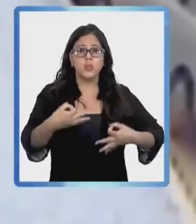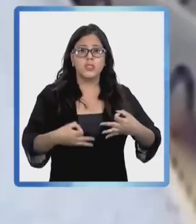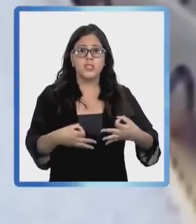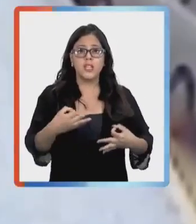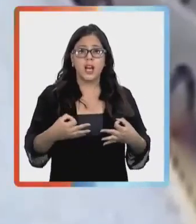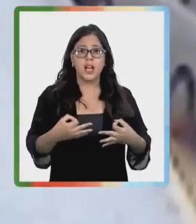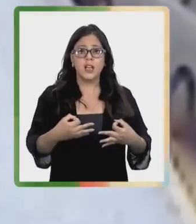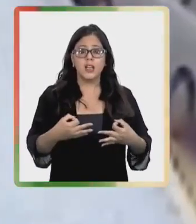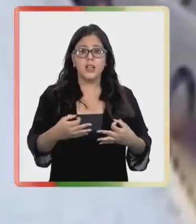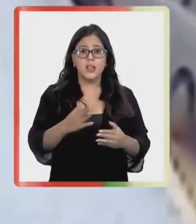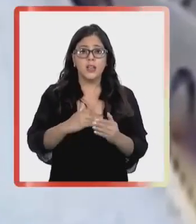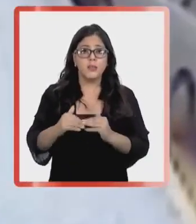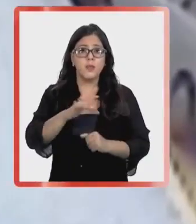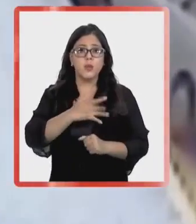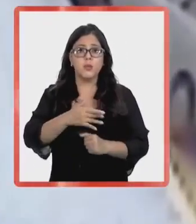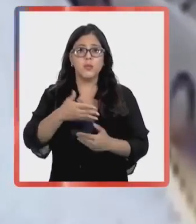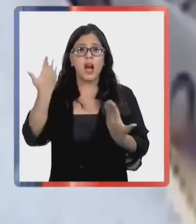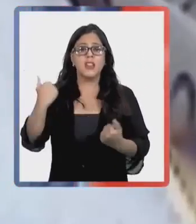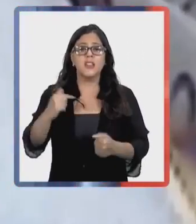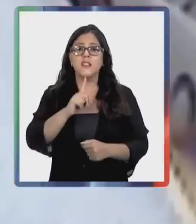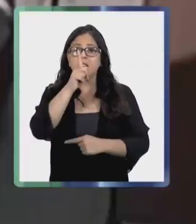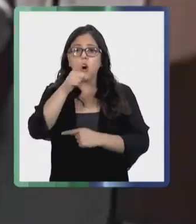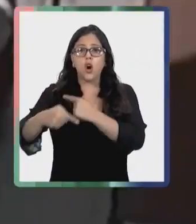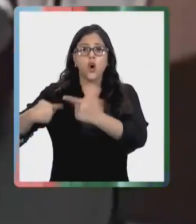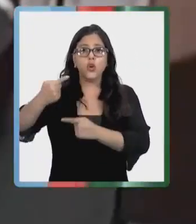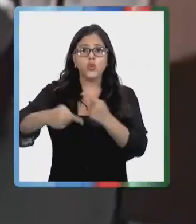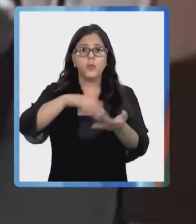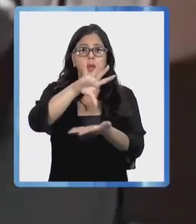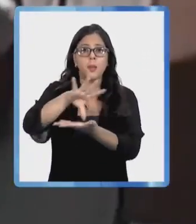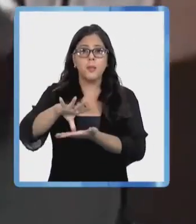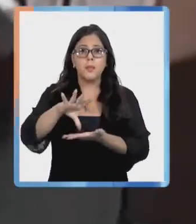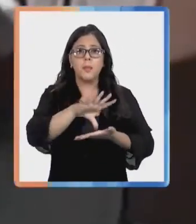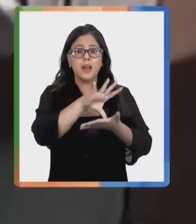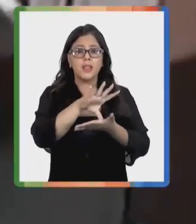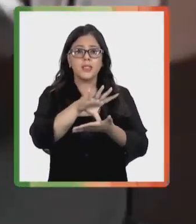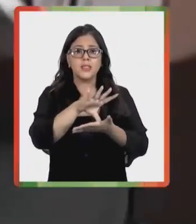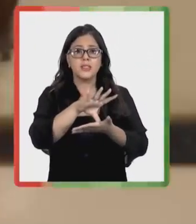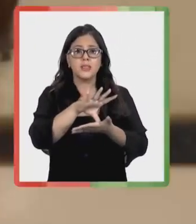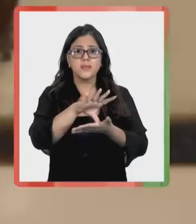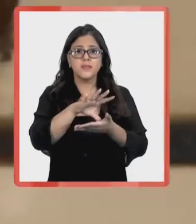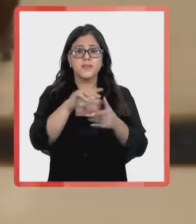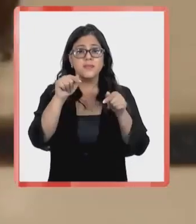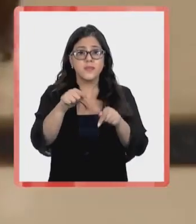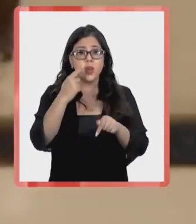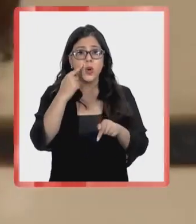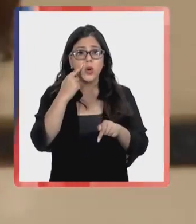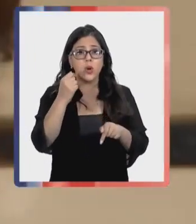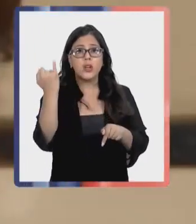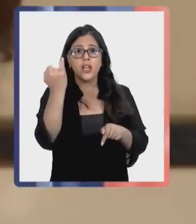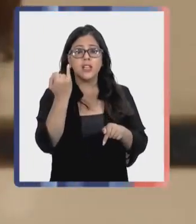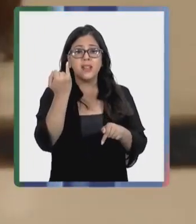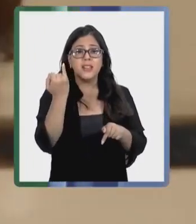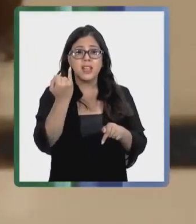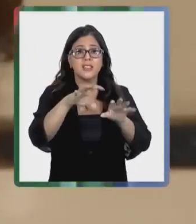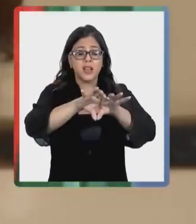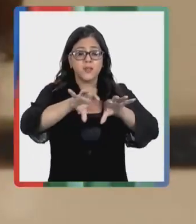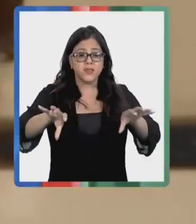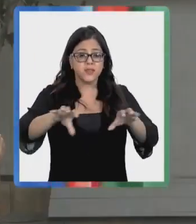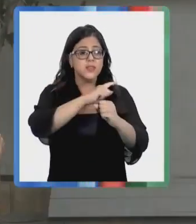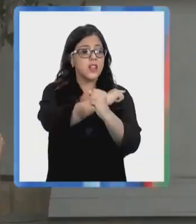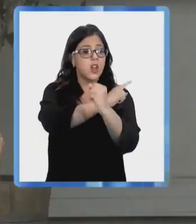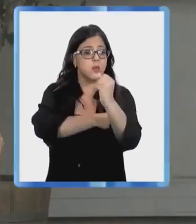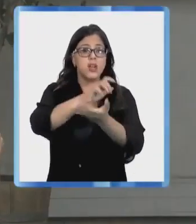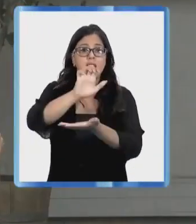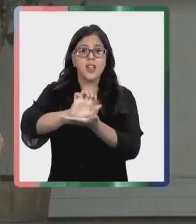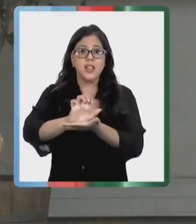como desgraciadamente se ha hecho costumbre en otros países alrededor del orden. La independencia de los poderes del